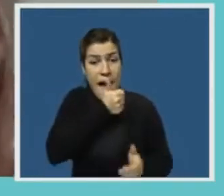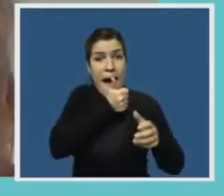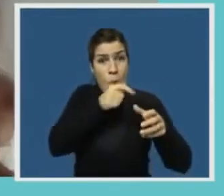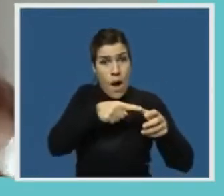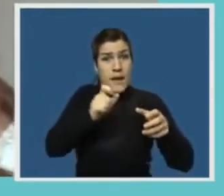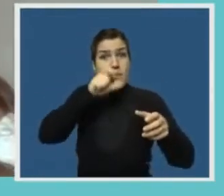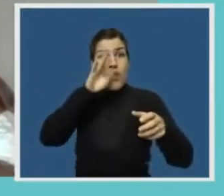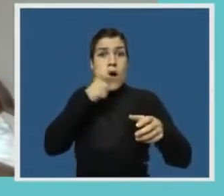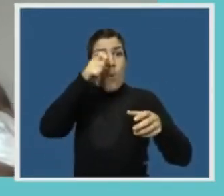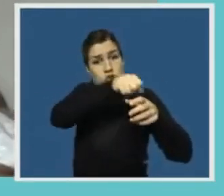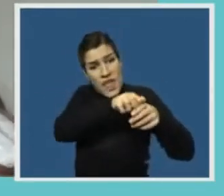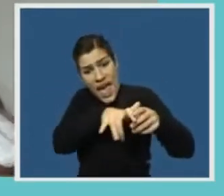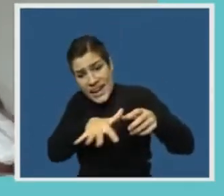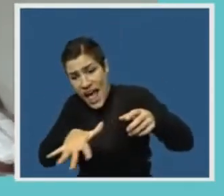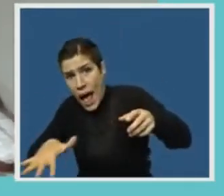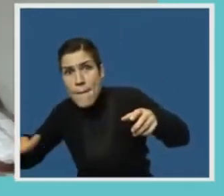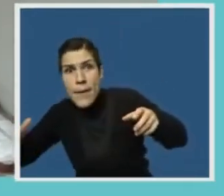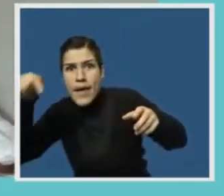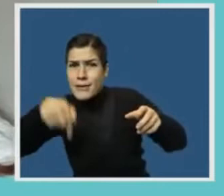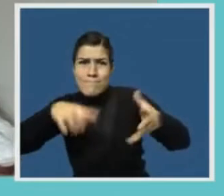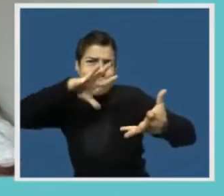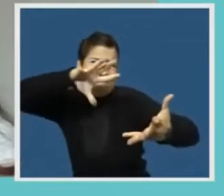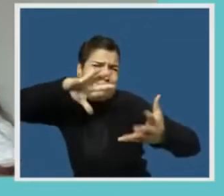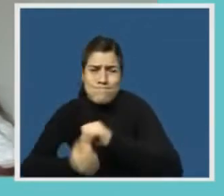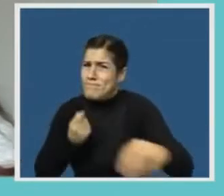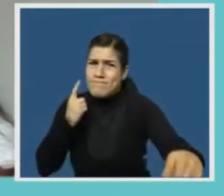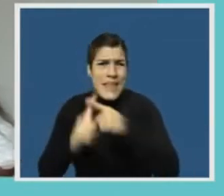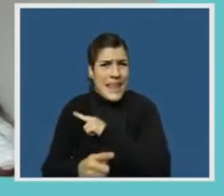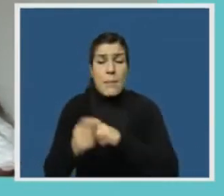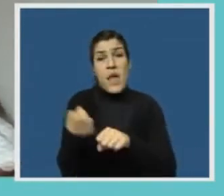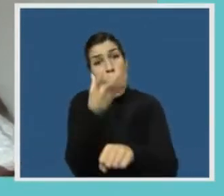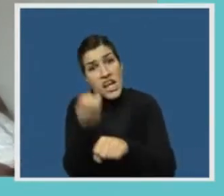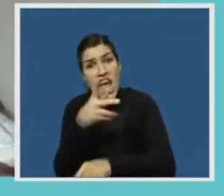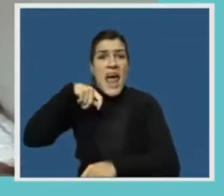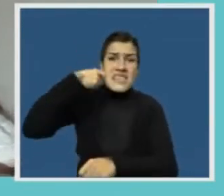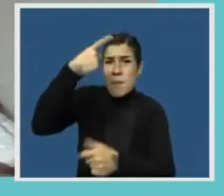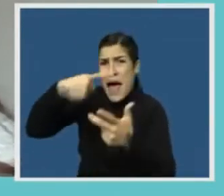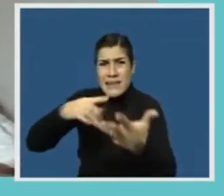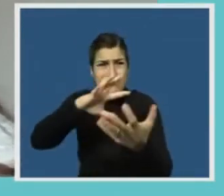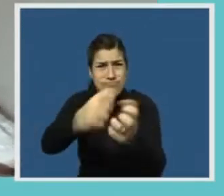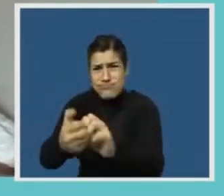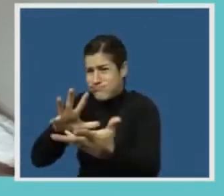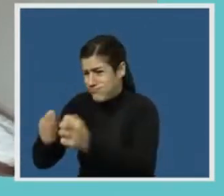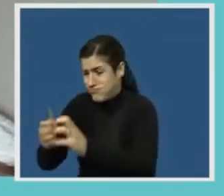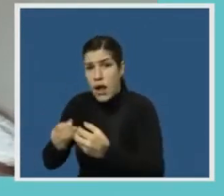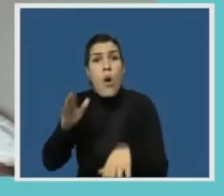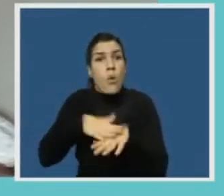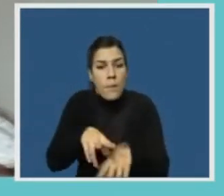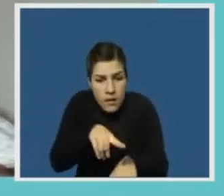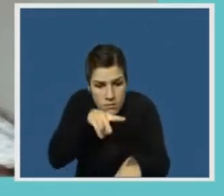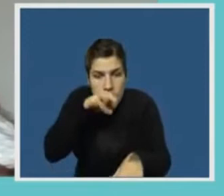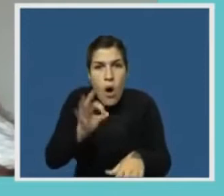hidrocarburos afectan de forma directa a las ballenas y al resto de las especies, por inhalación,